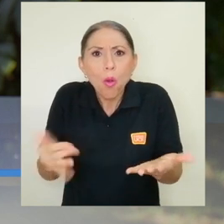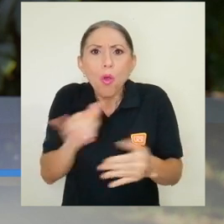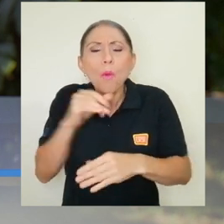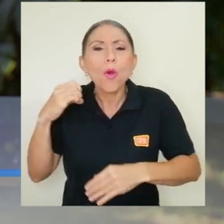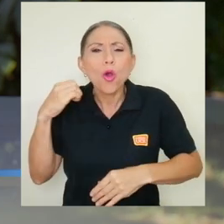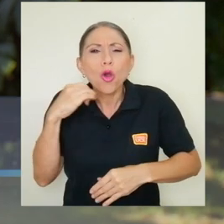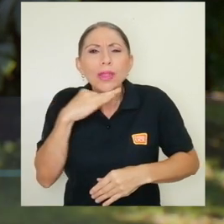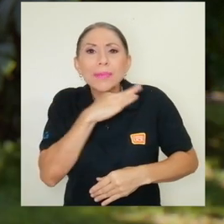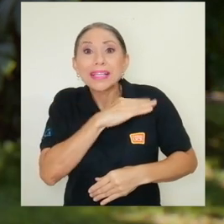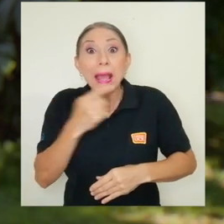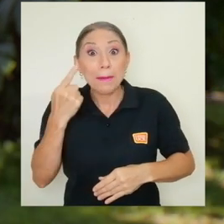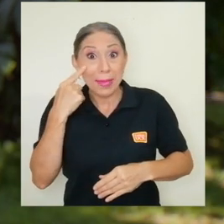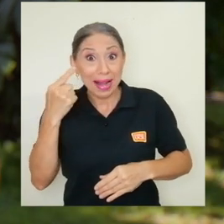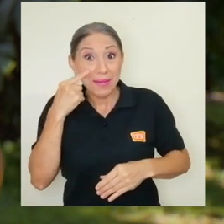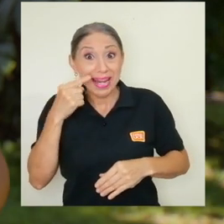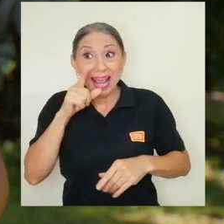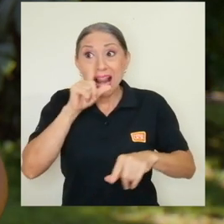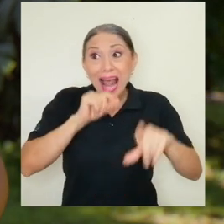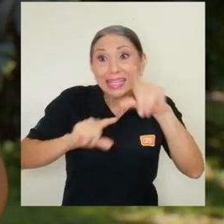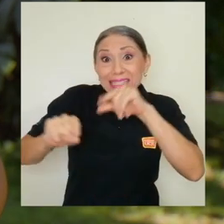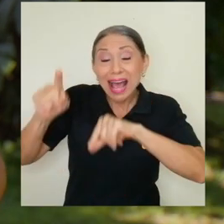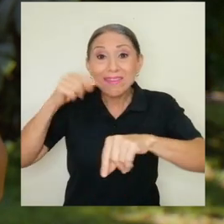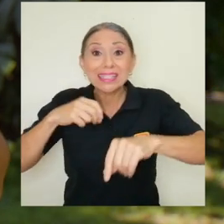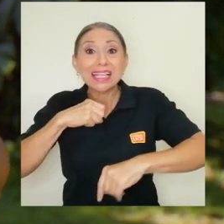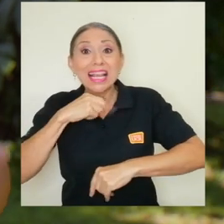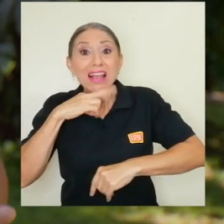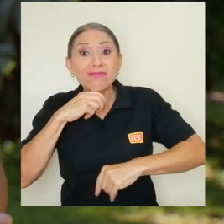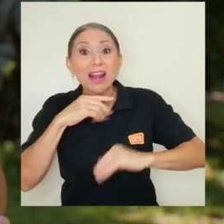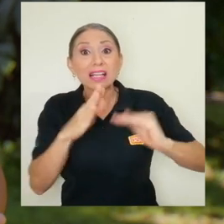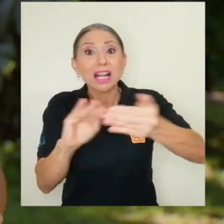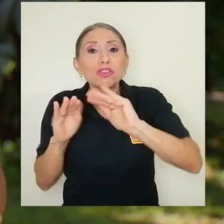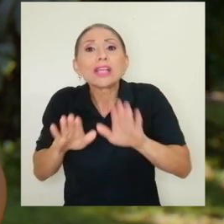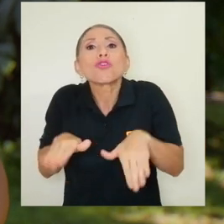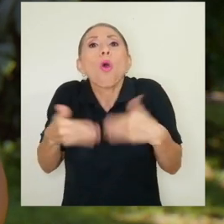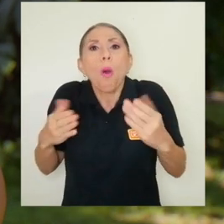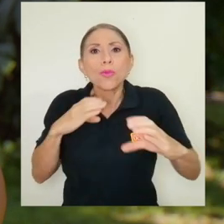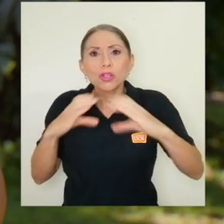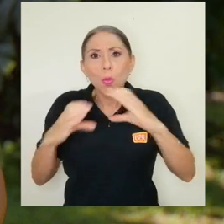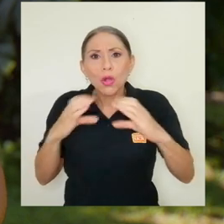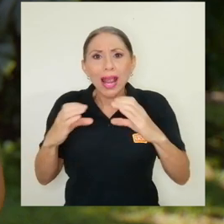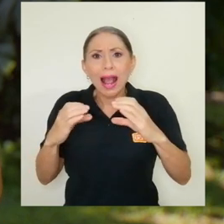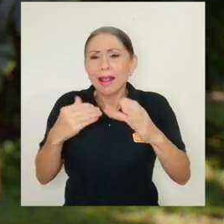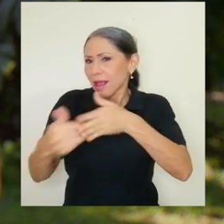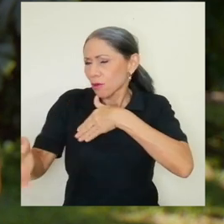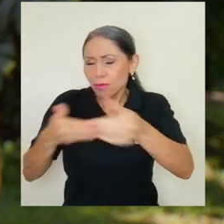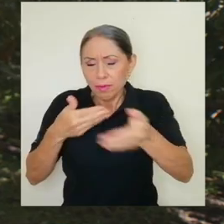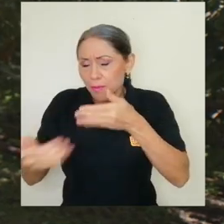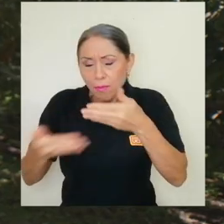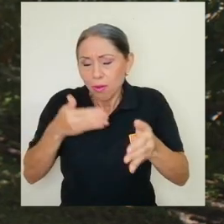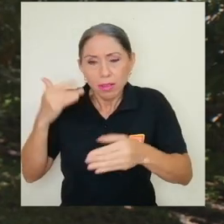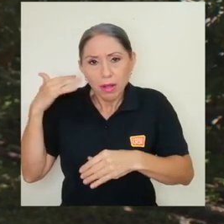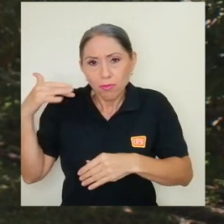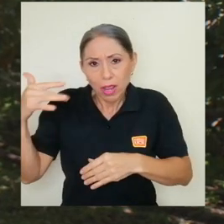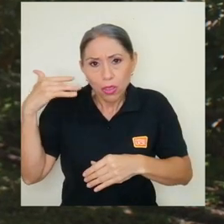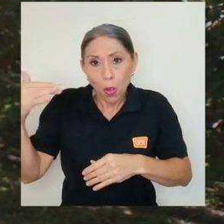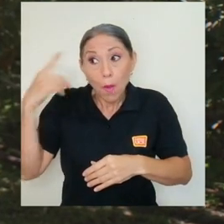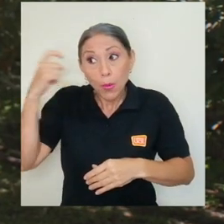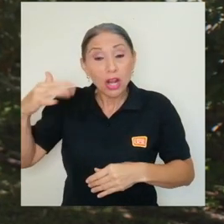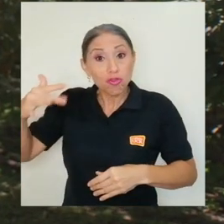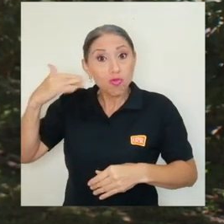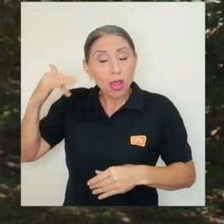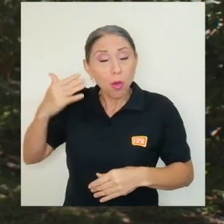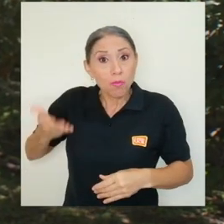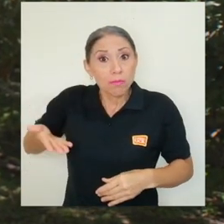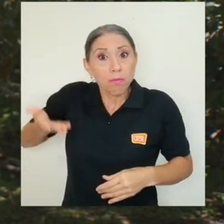aves y las ranas en las ciudades comunicarse aunque ocurra este ruido, ¿verdad? Porque el ruido, todos sabemos, al